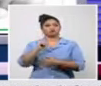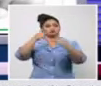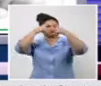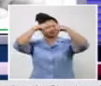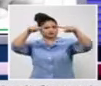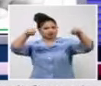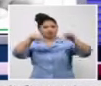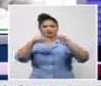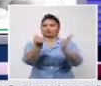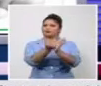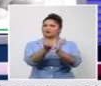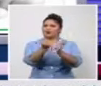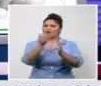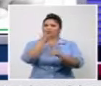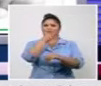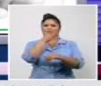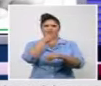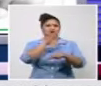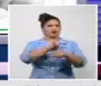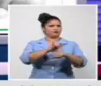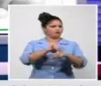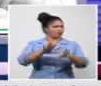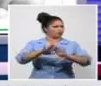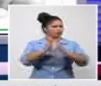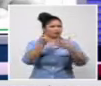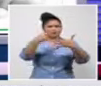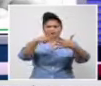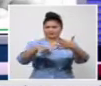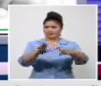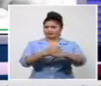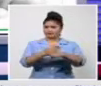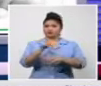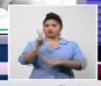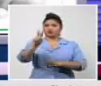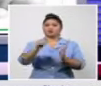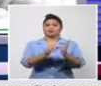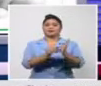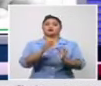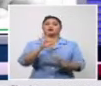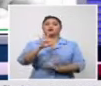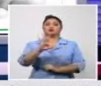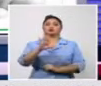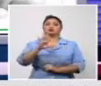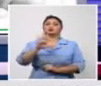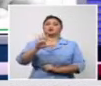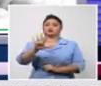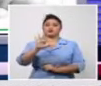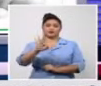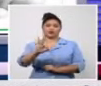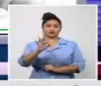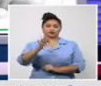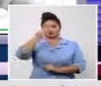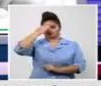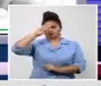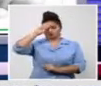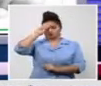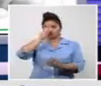sospechosos en vigilancia 2.858 cubanos el total de activos 5